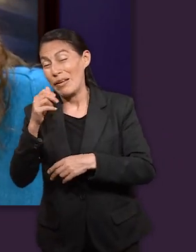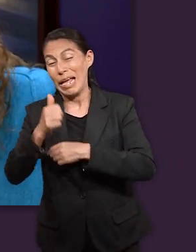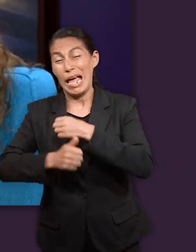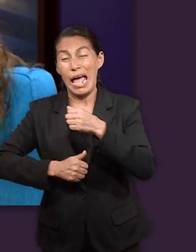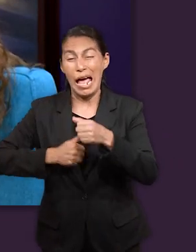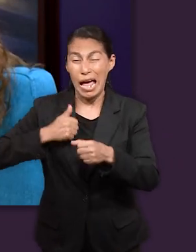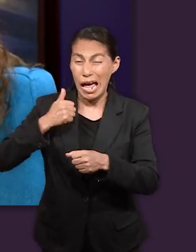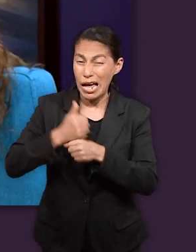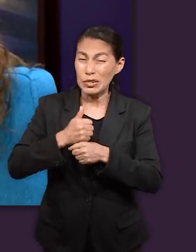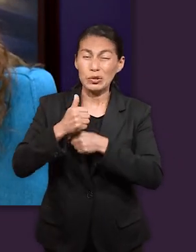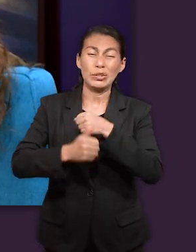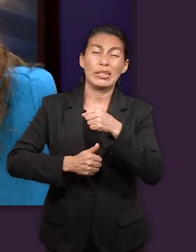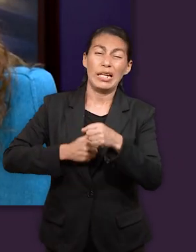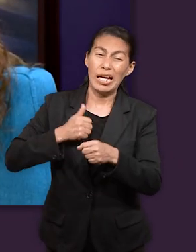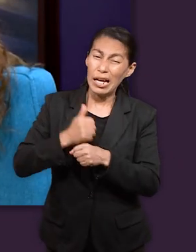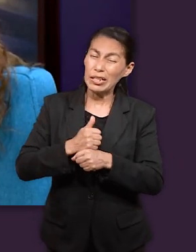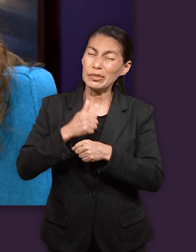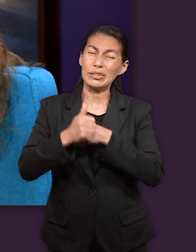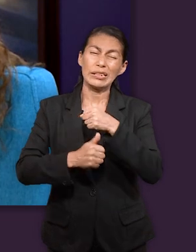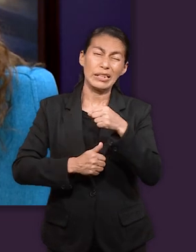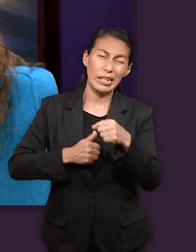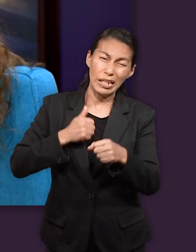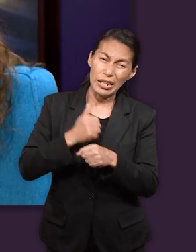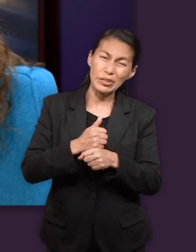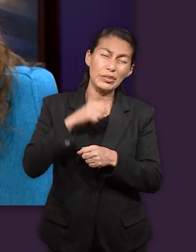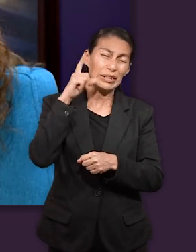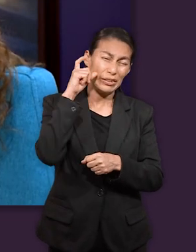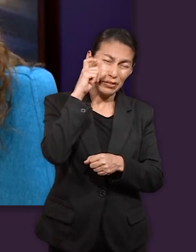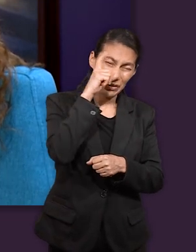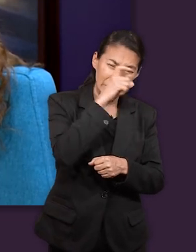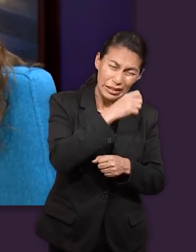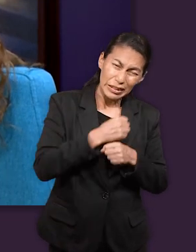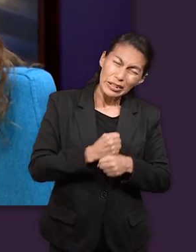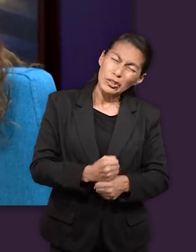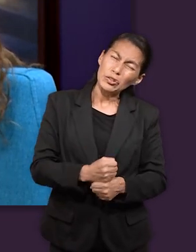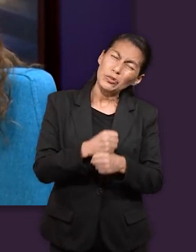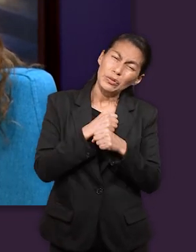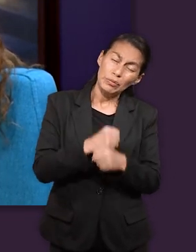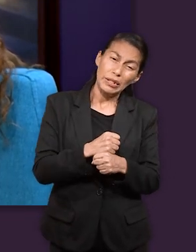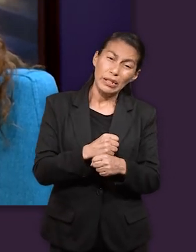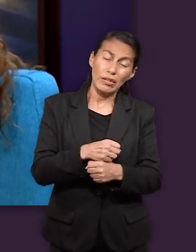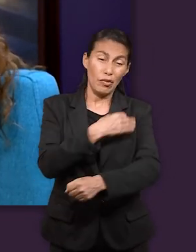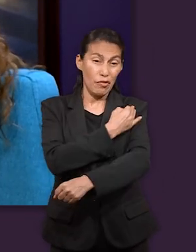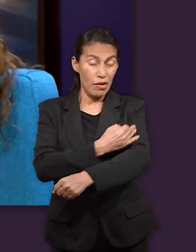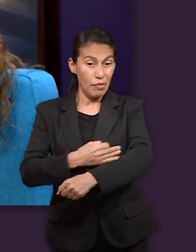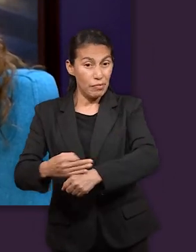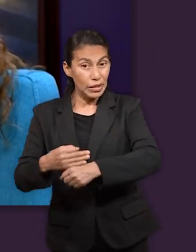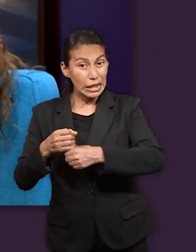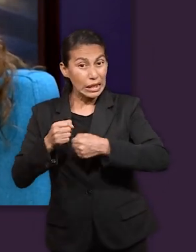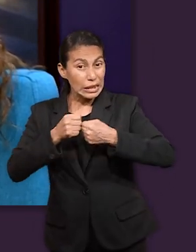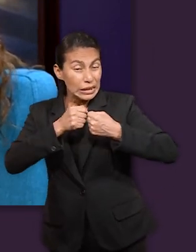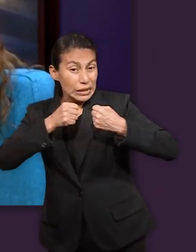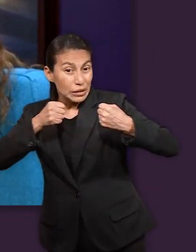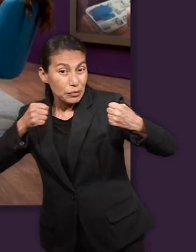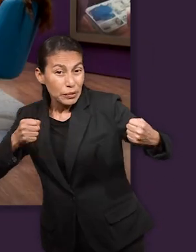fueron muchos años y no solamente muchos años de diferentes adversidades sino también el hecho de estar lejos de su